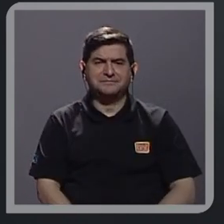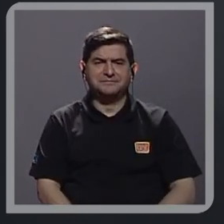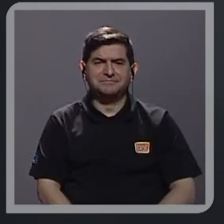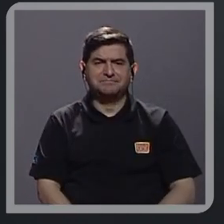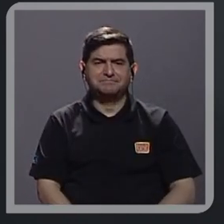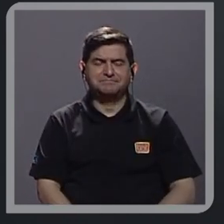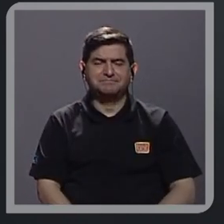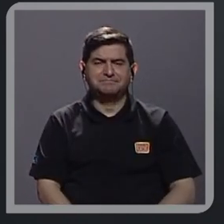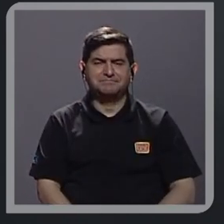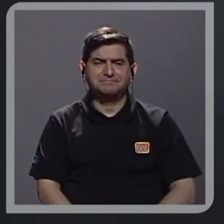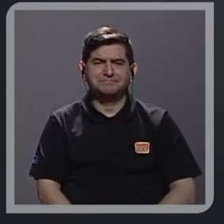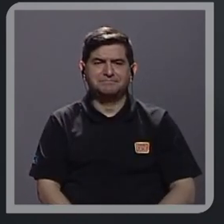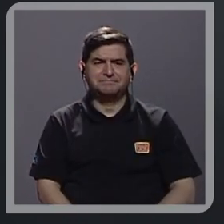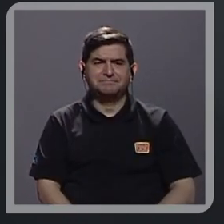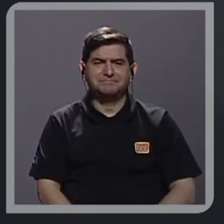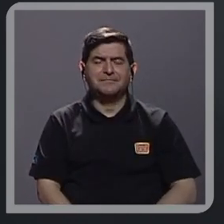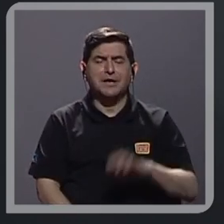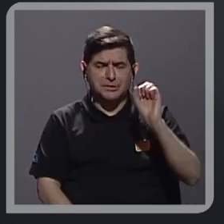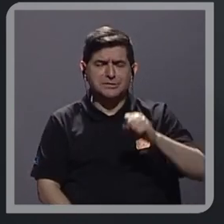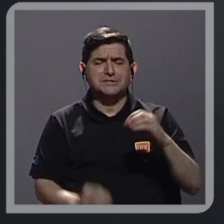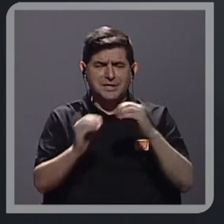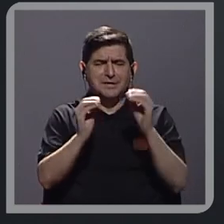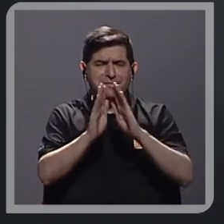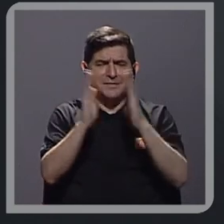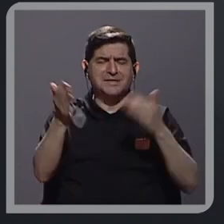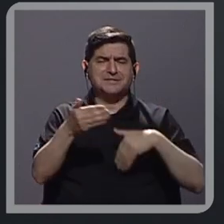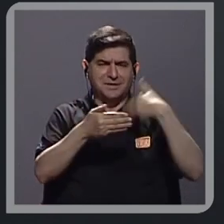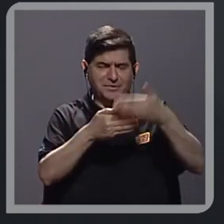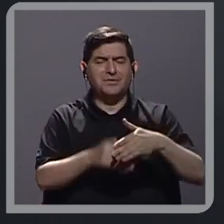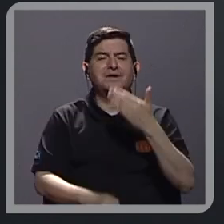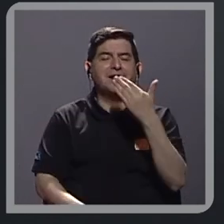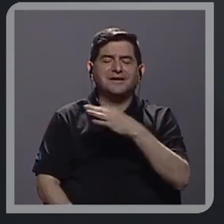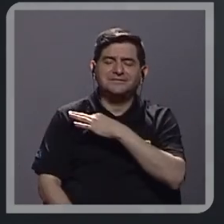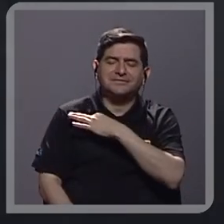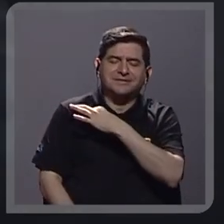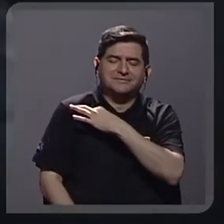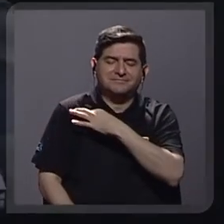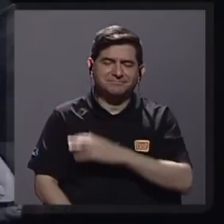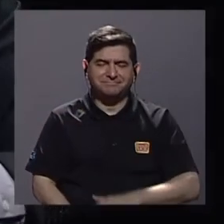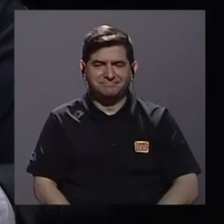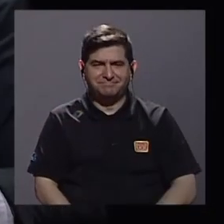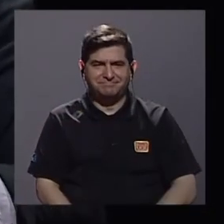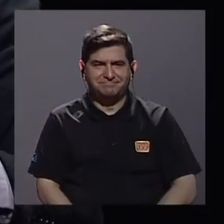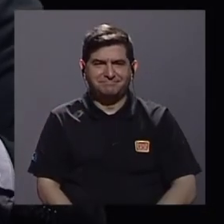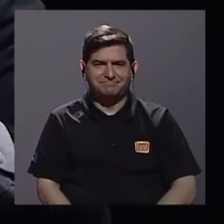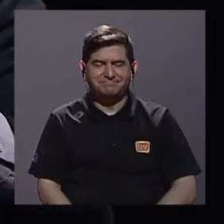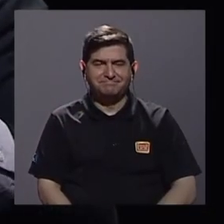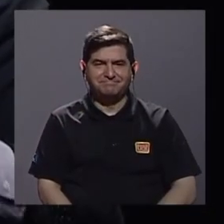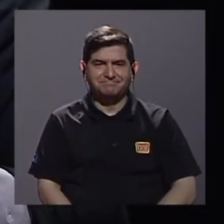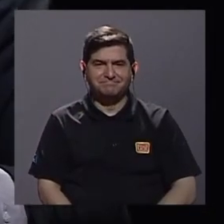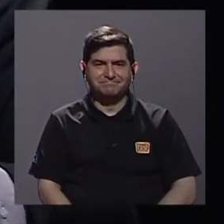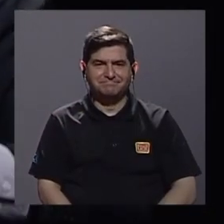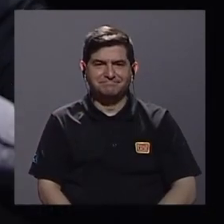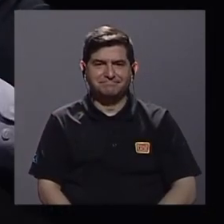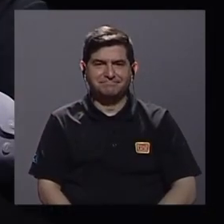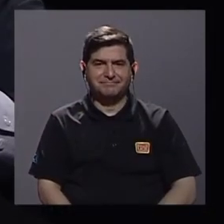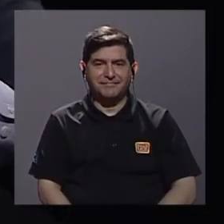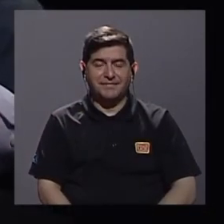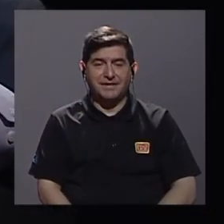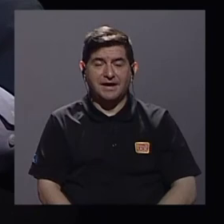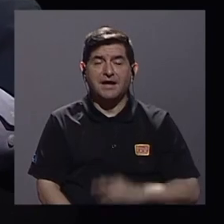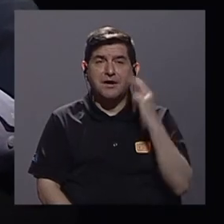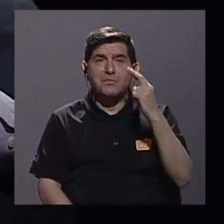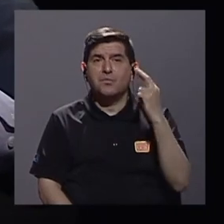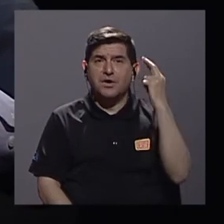más ampliamente muchísimas gracias por la invitación pues desde esta